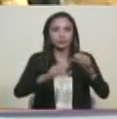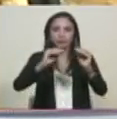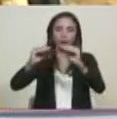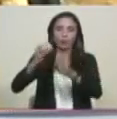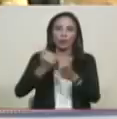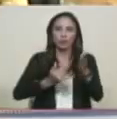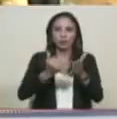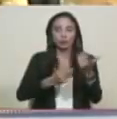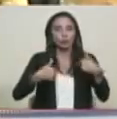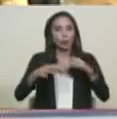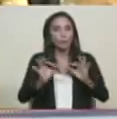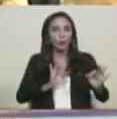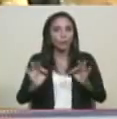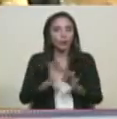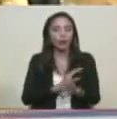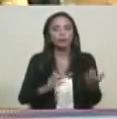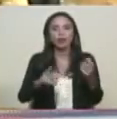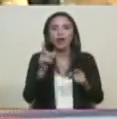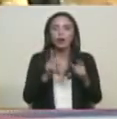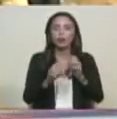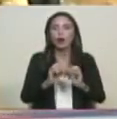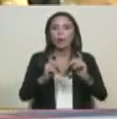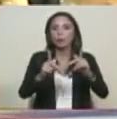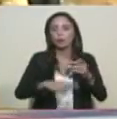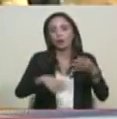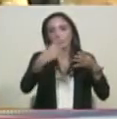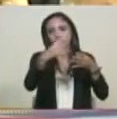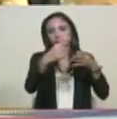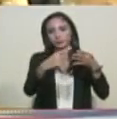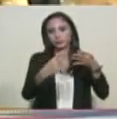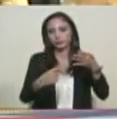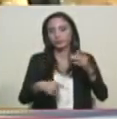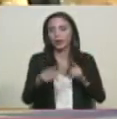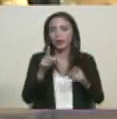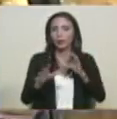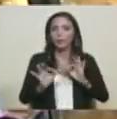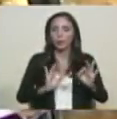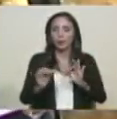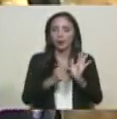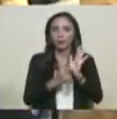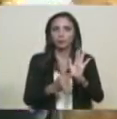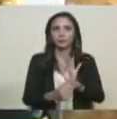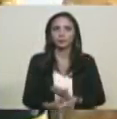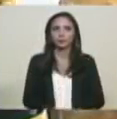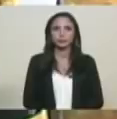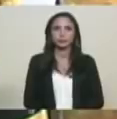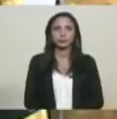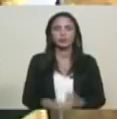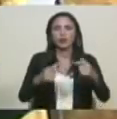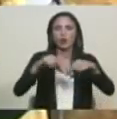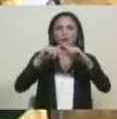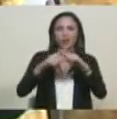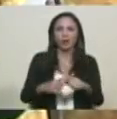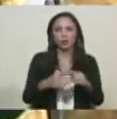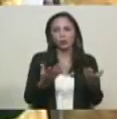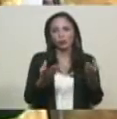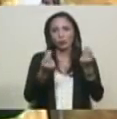eso tengo preparado un conjunto de opciones. Fíjense ustedes cómo va el censo al día de hoy.